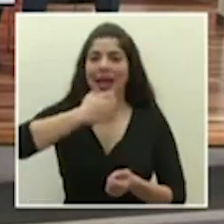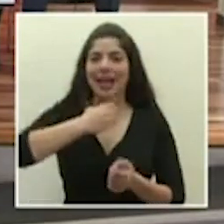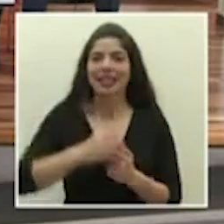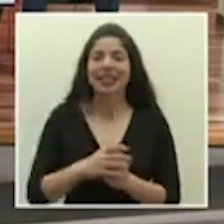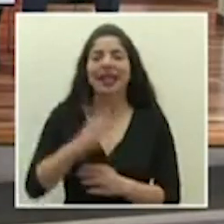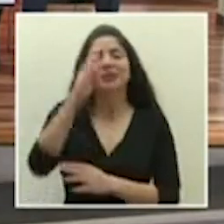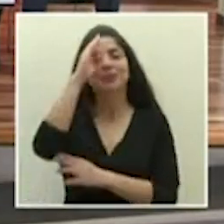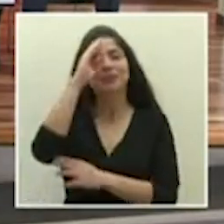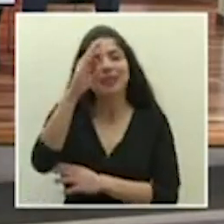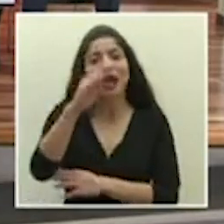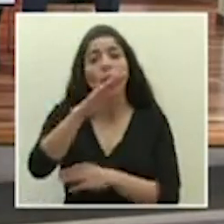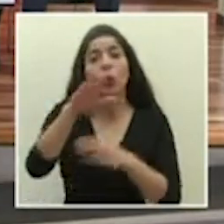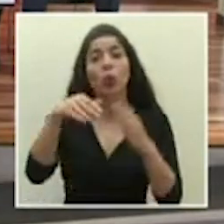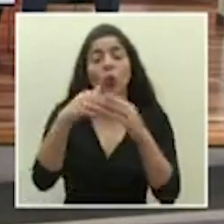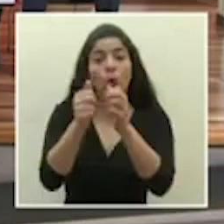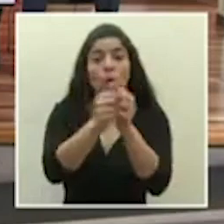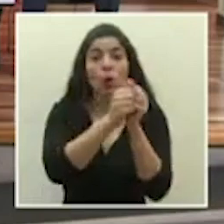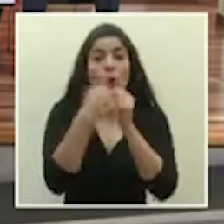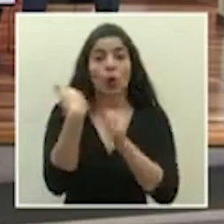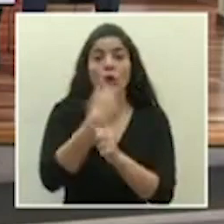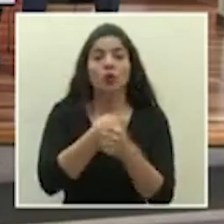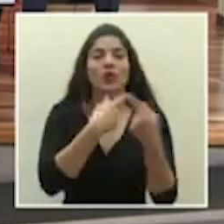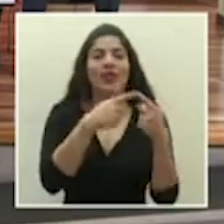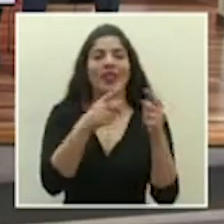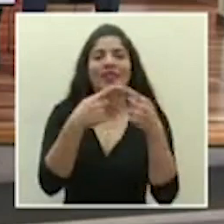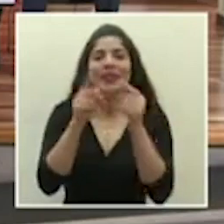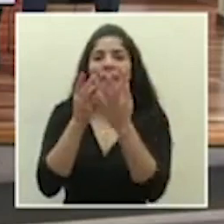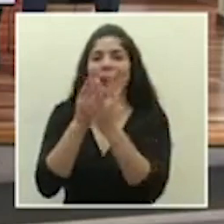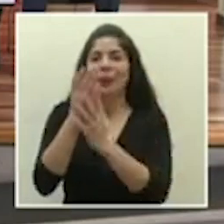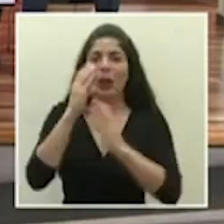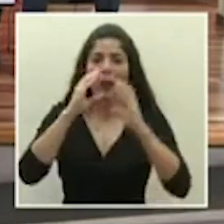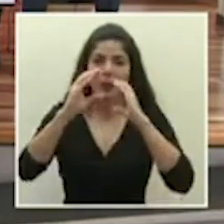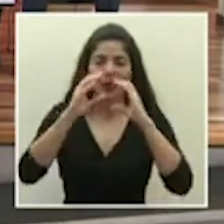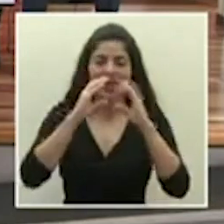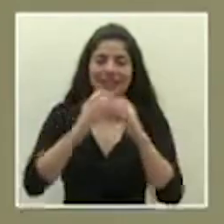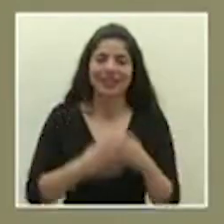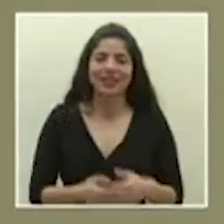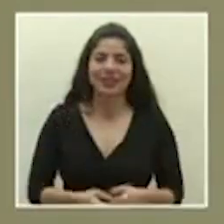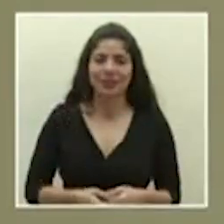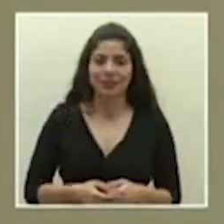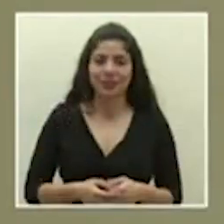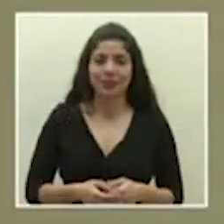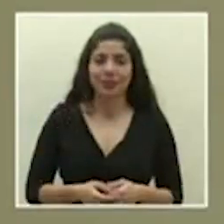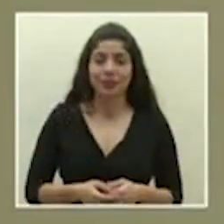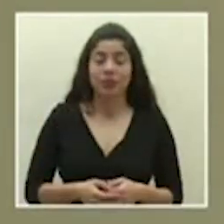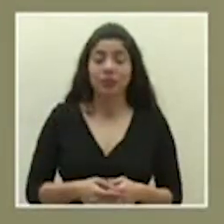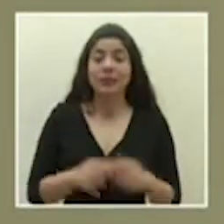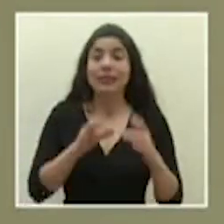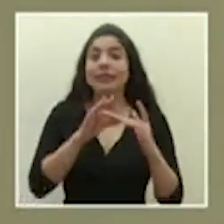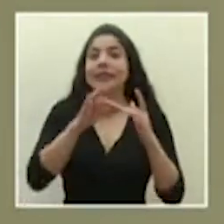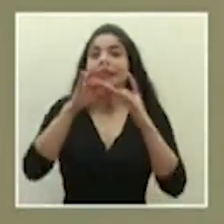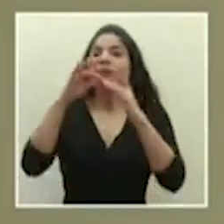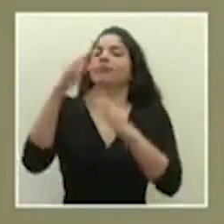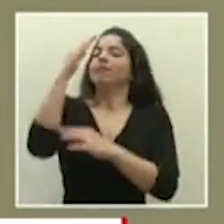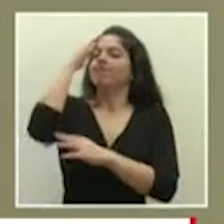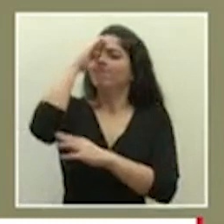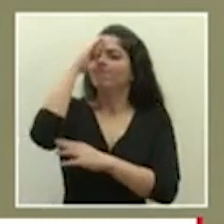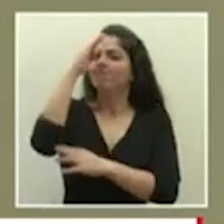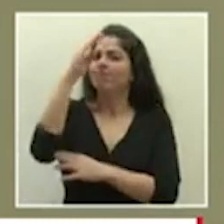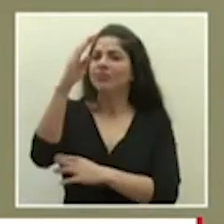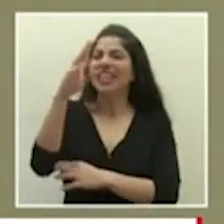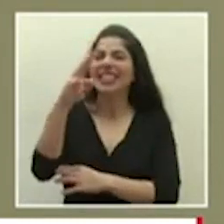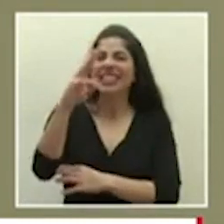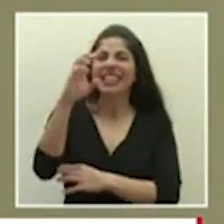saludo a quienes nos acompañan por los diferentes medios de comunicación un especial saludo a las